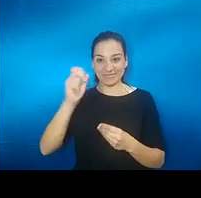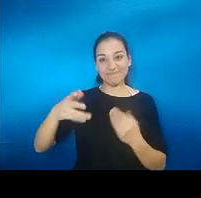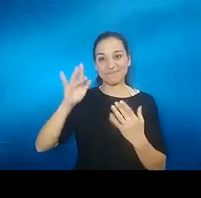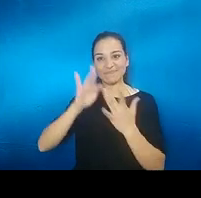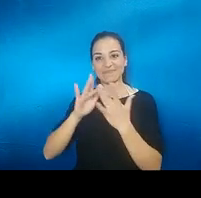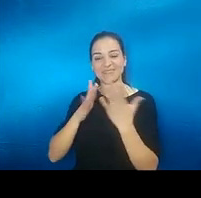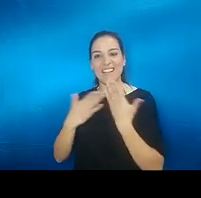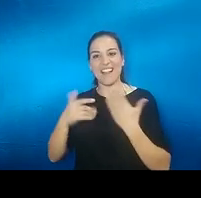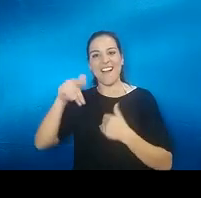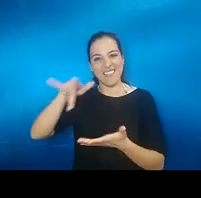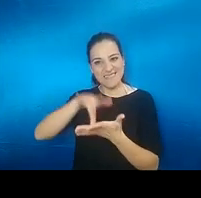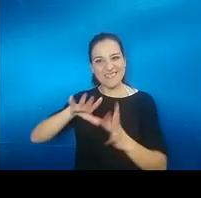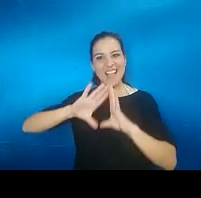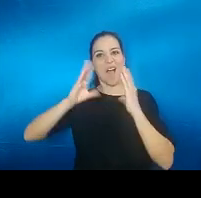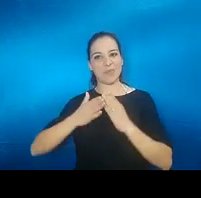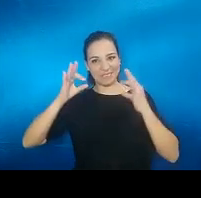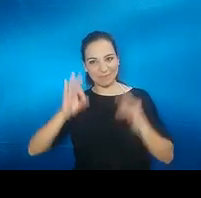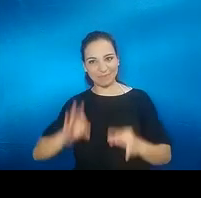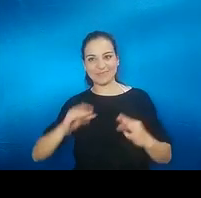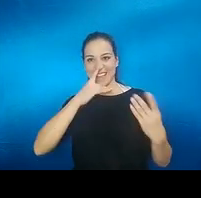en el día mundial de la nomia